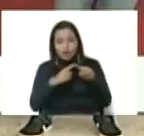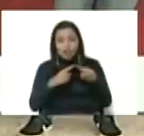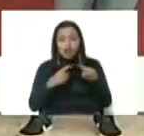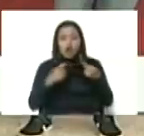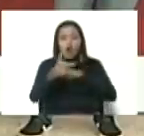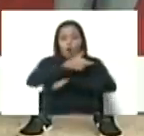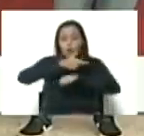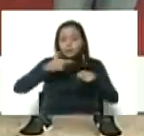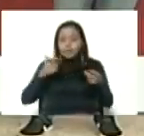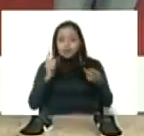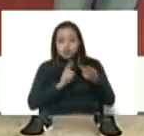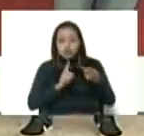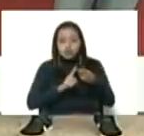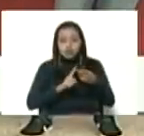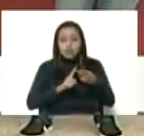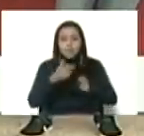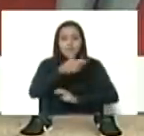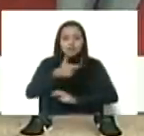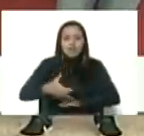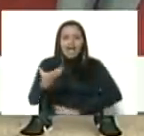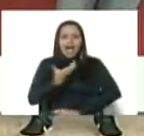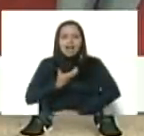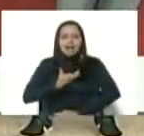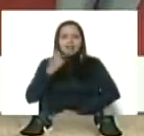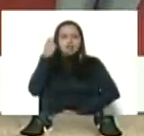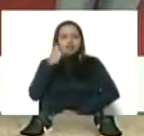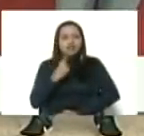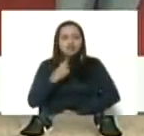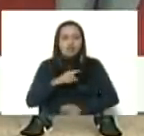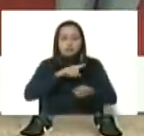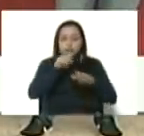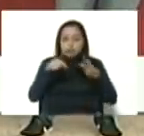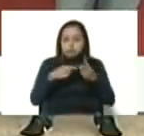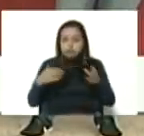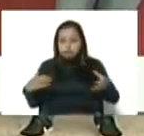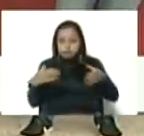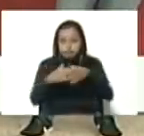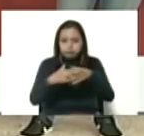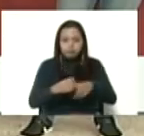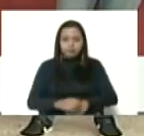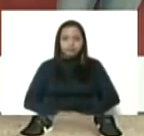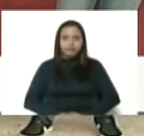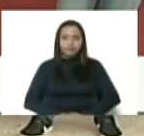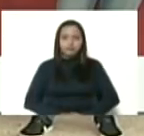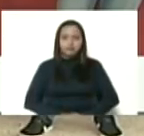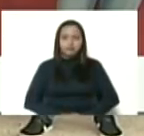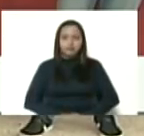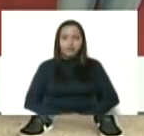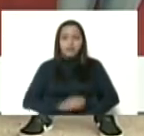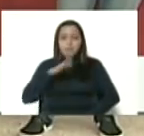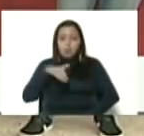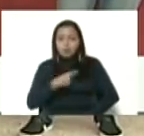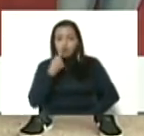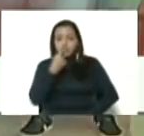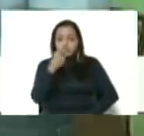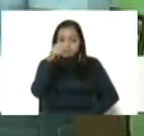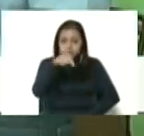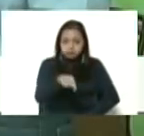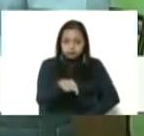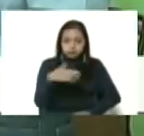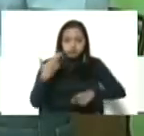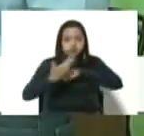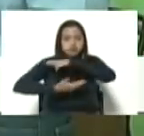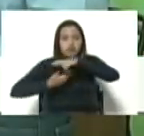gobernación y funcionarios de la alcaldía de Sucre. Pues bien, si en algún aspecto nosotros podemos decir que nuestra